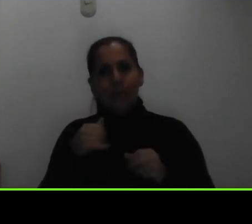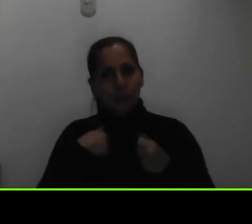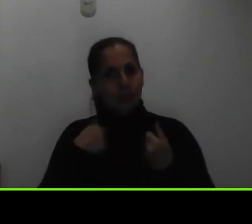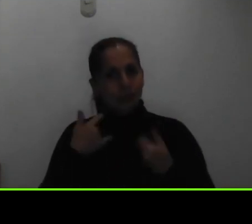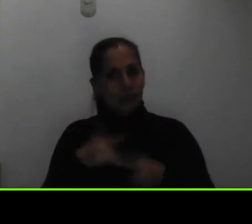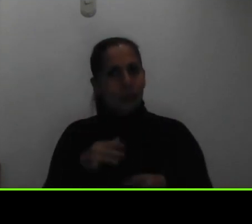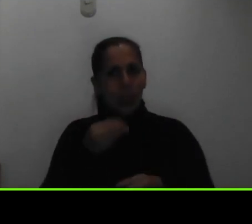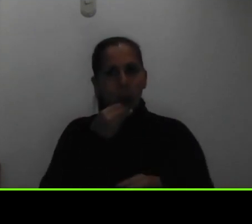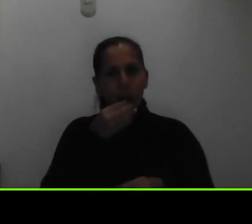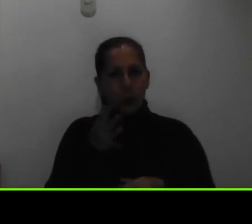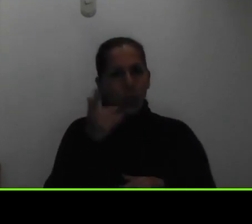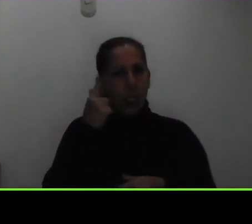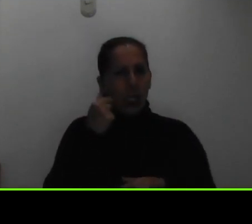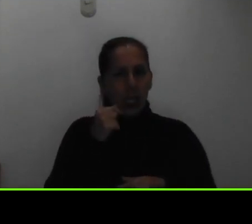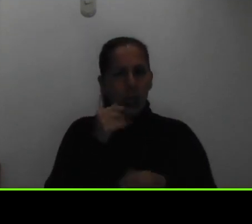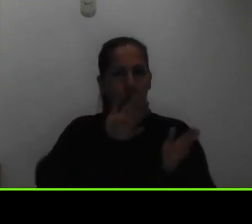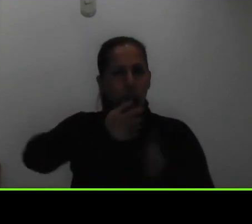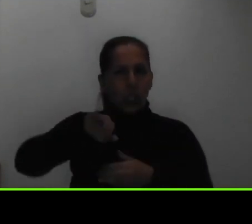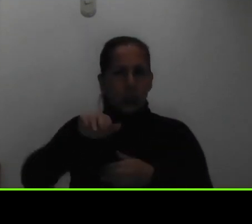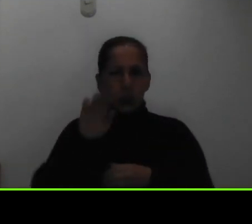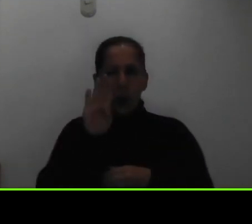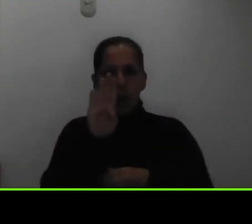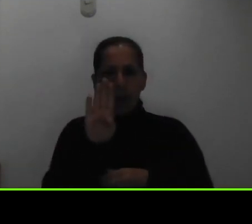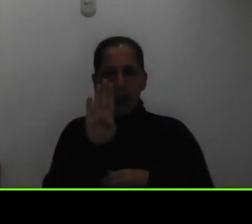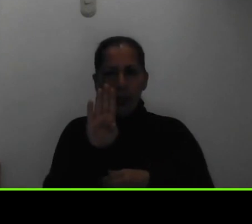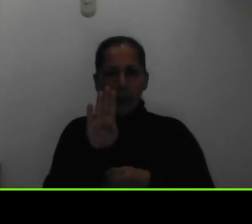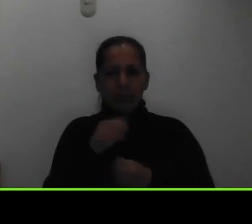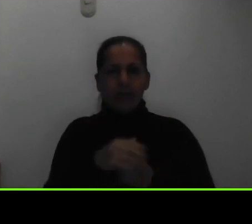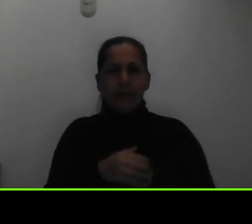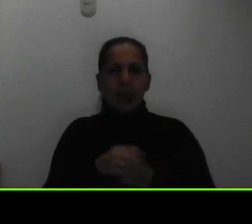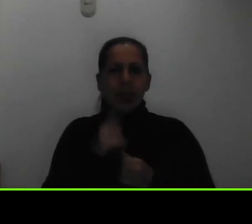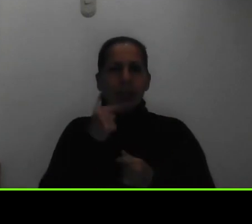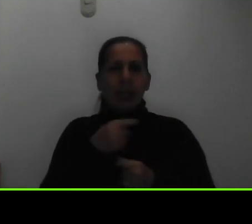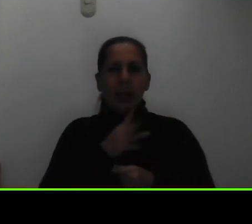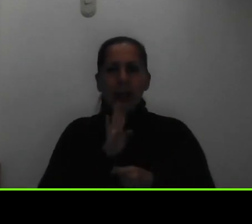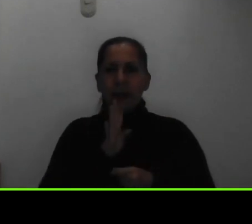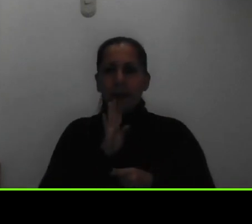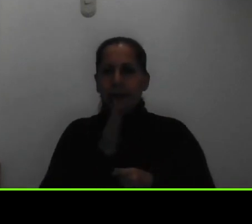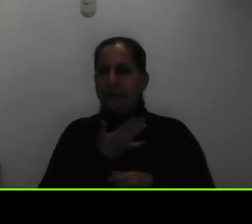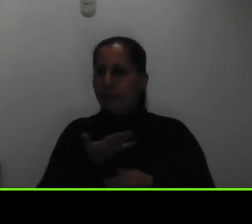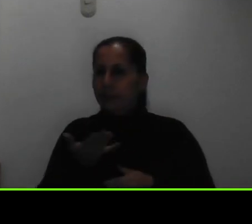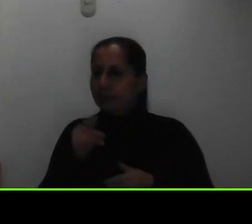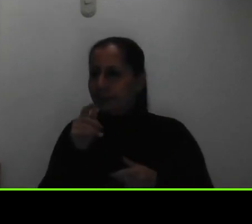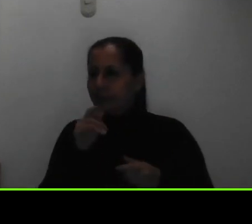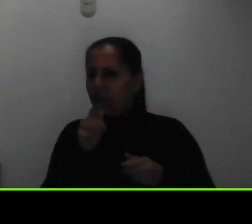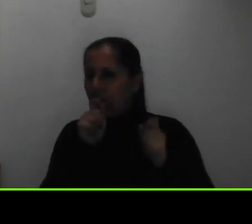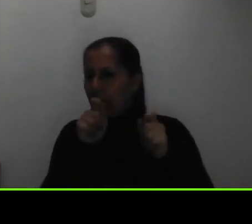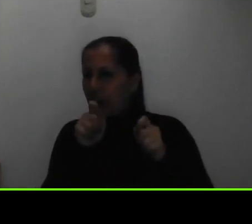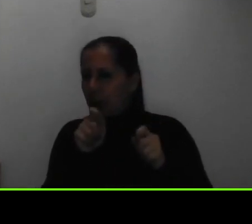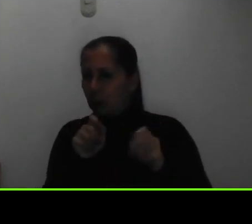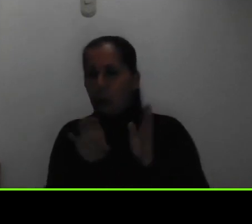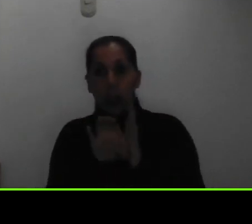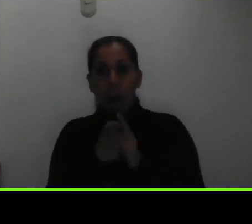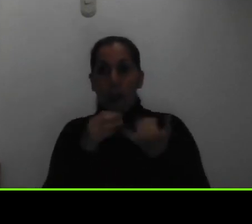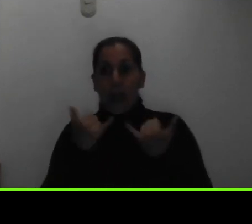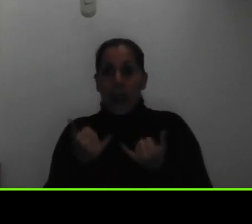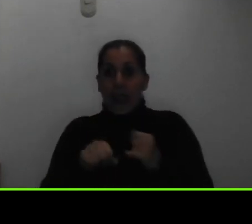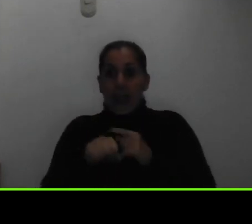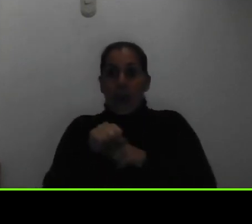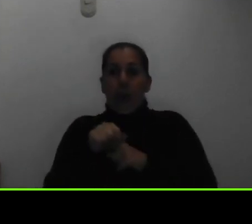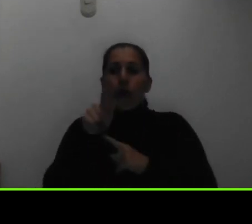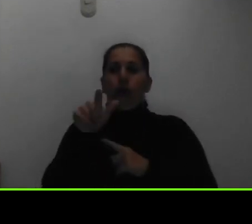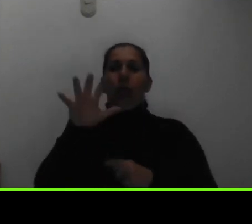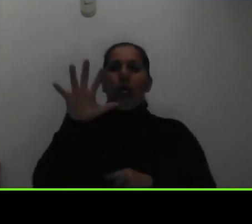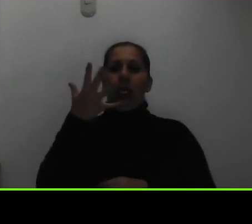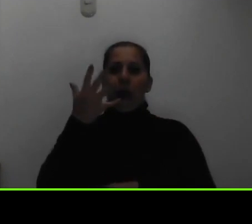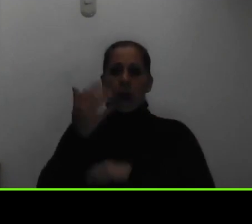creo que la sección B que es referente a aspectos académicos en este momento por ejemplo si usted está en quinto